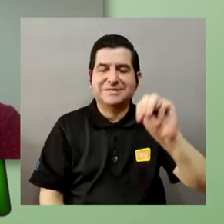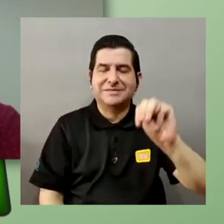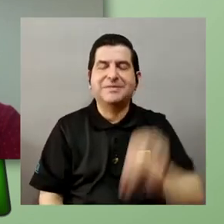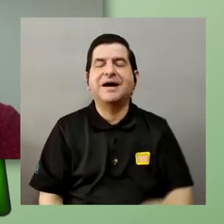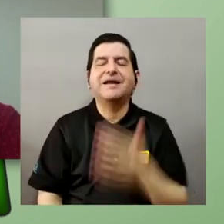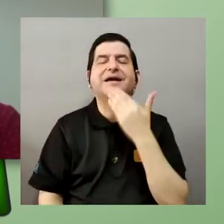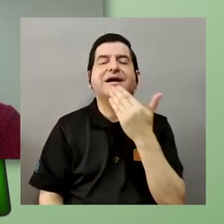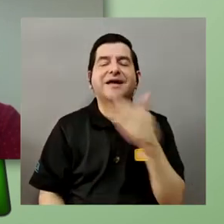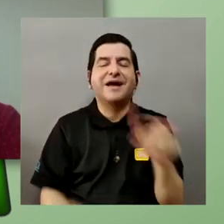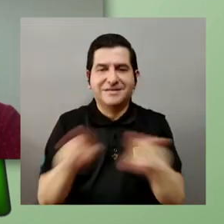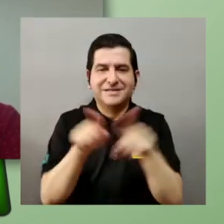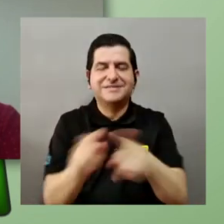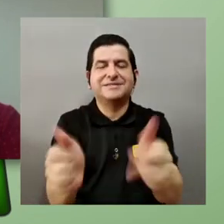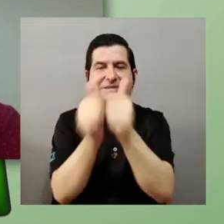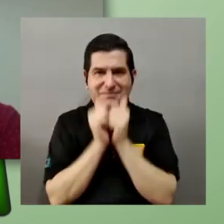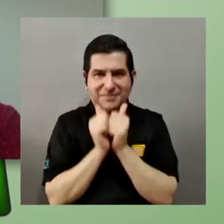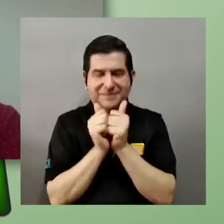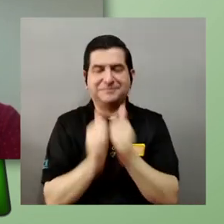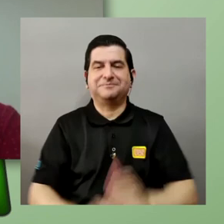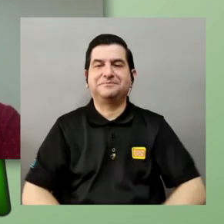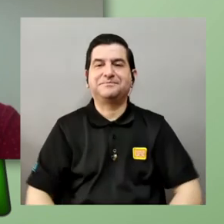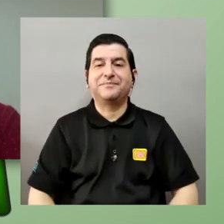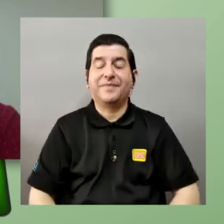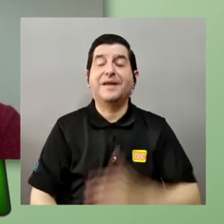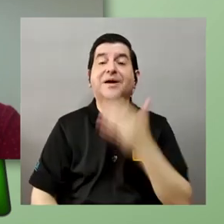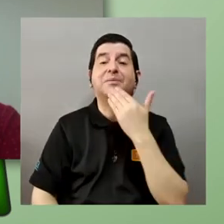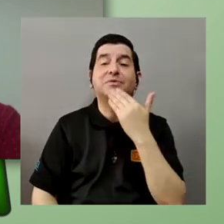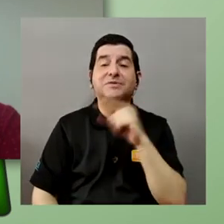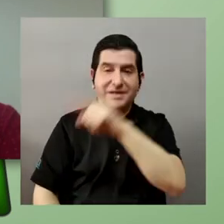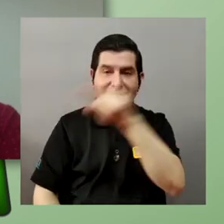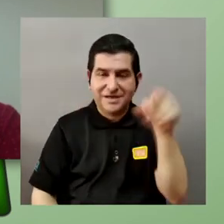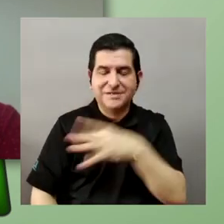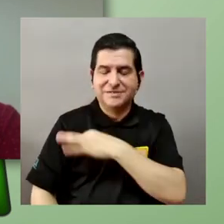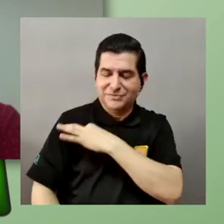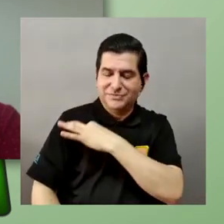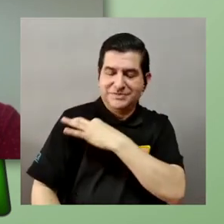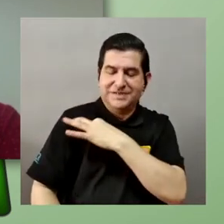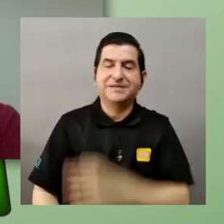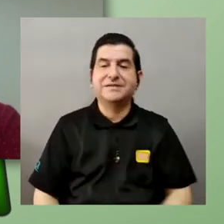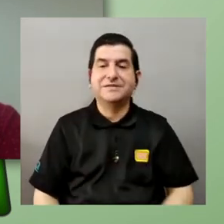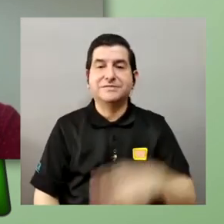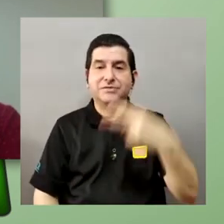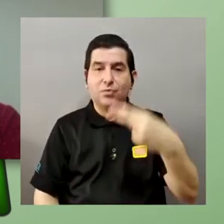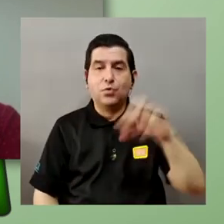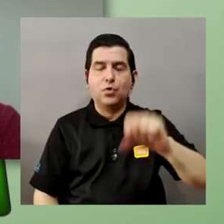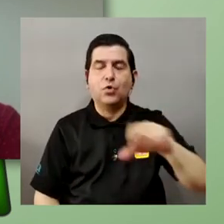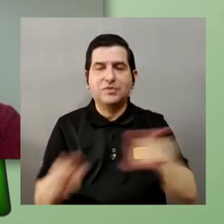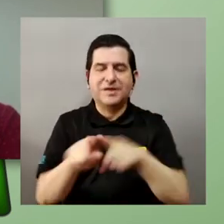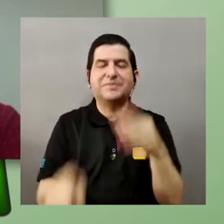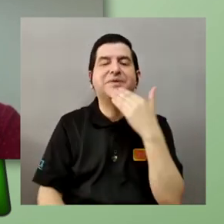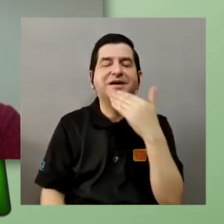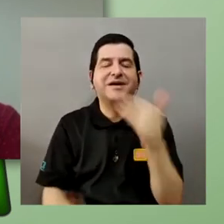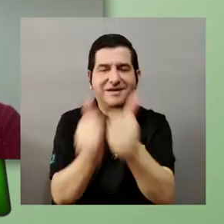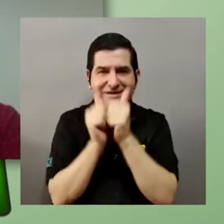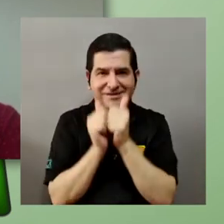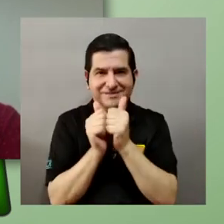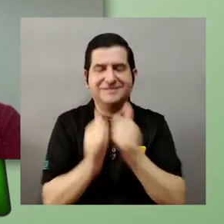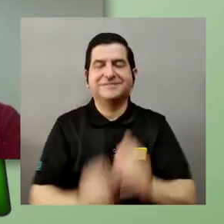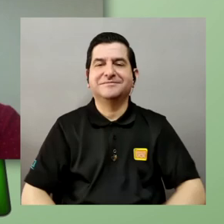samaria muchísimas gracias por acompañarnos también muchas gracias a todos